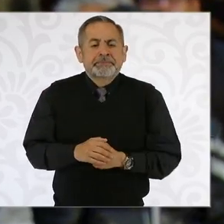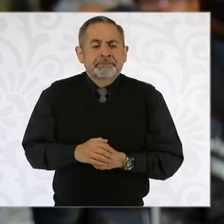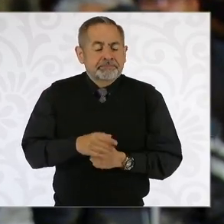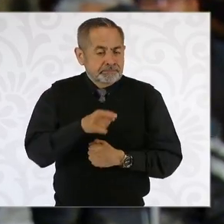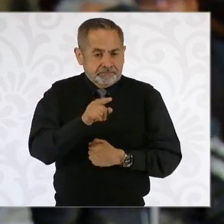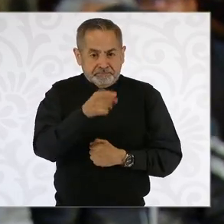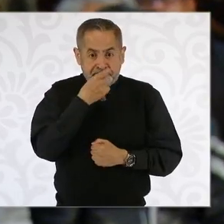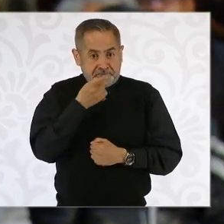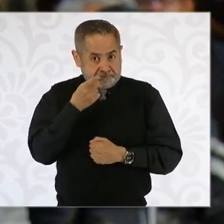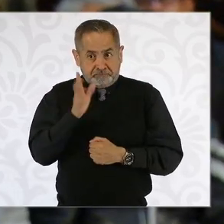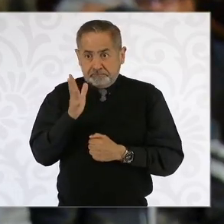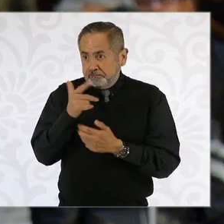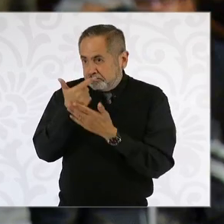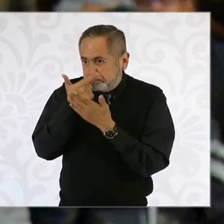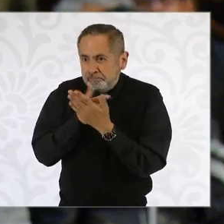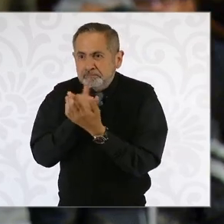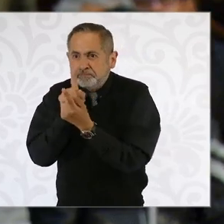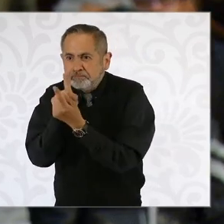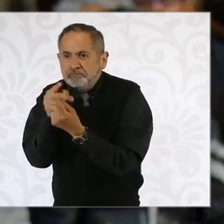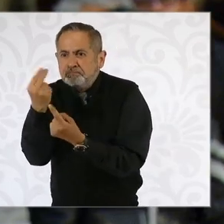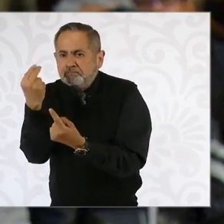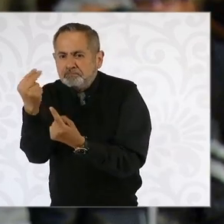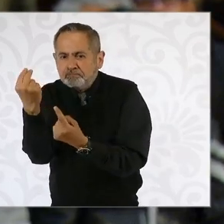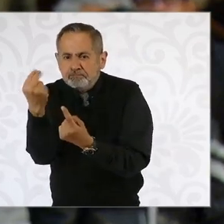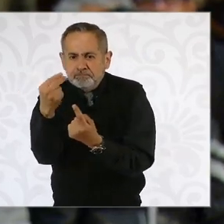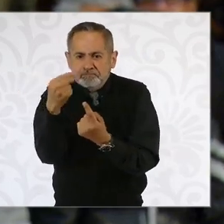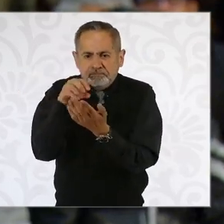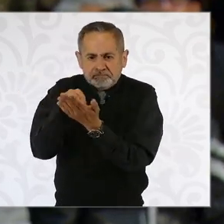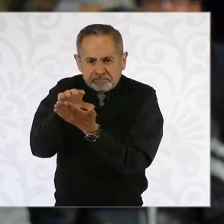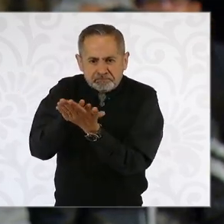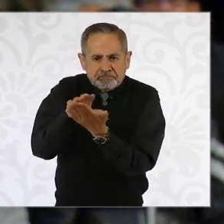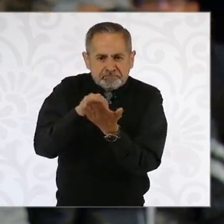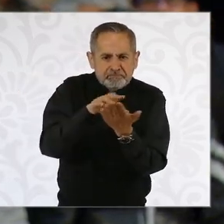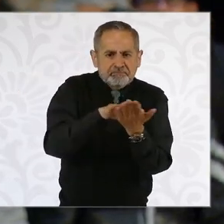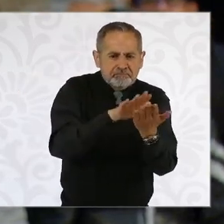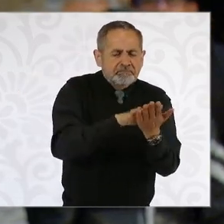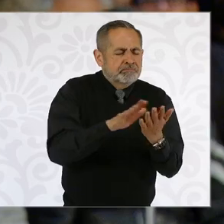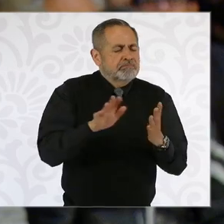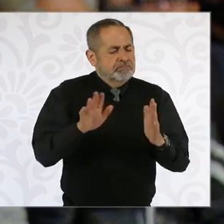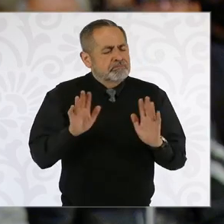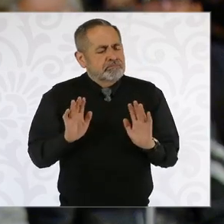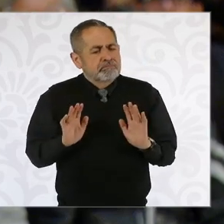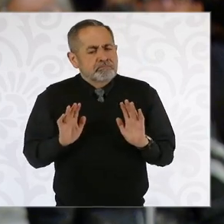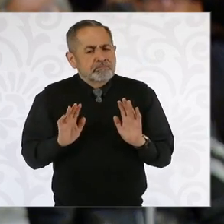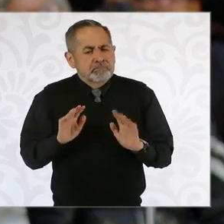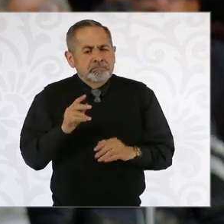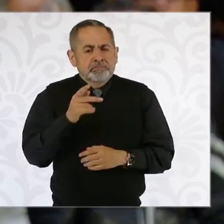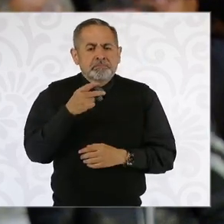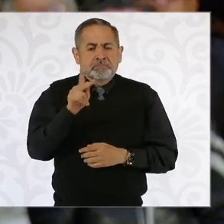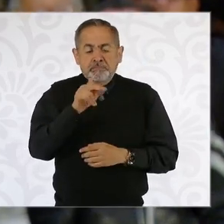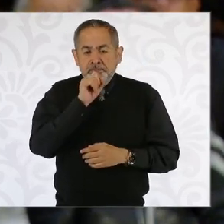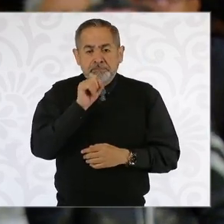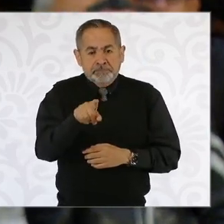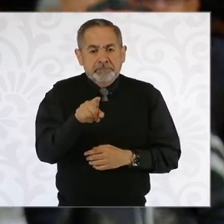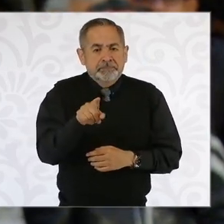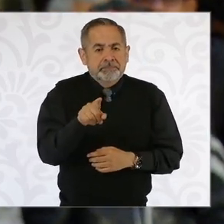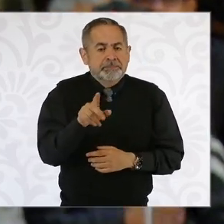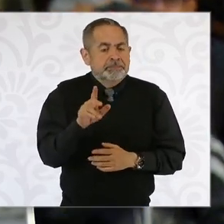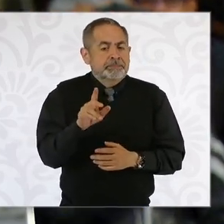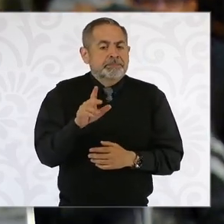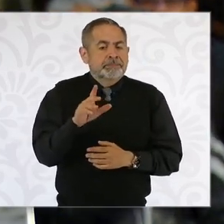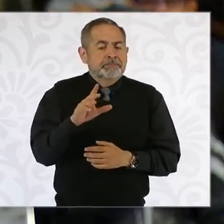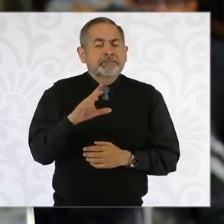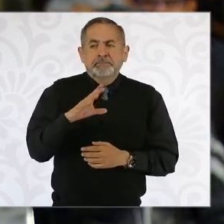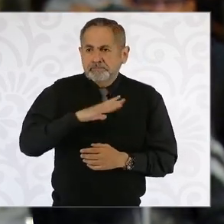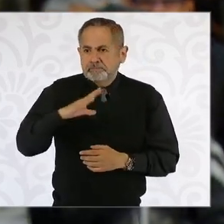el censo de salud y bienestar. Sin embargo, presidenta, a la par está